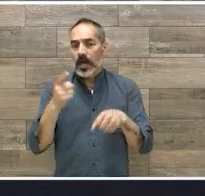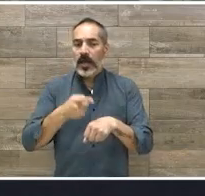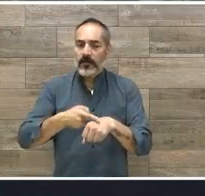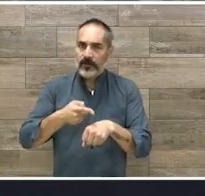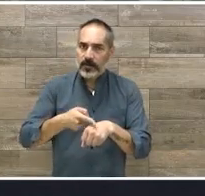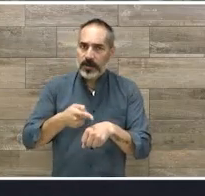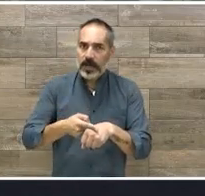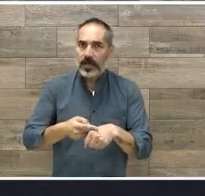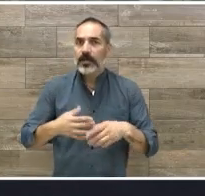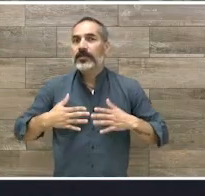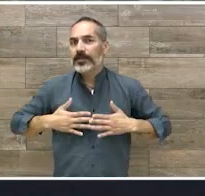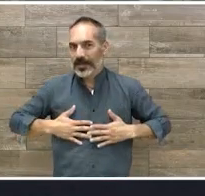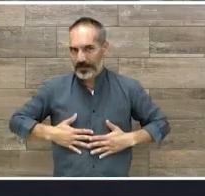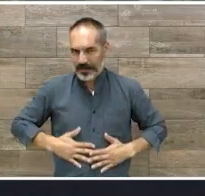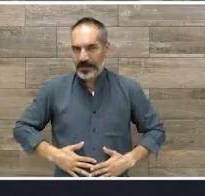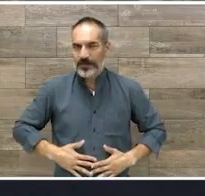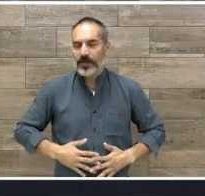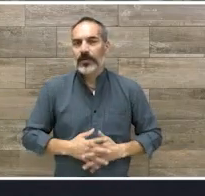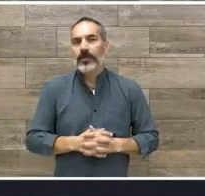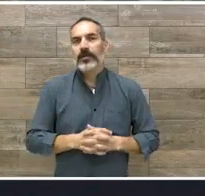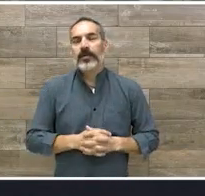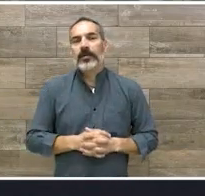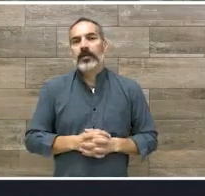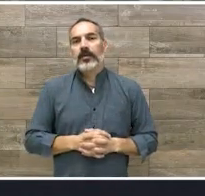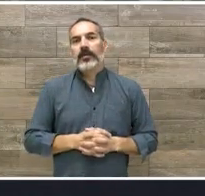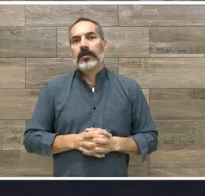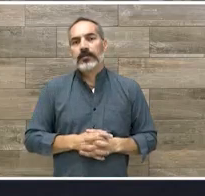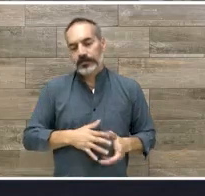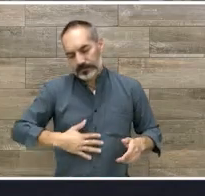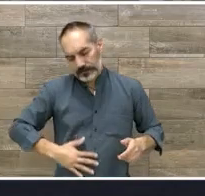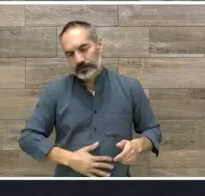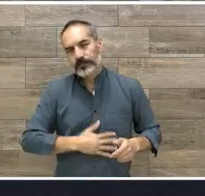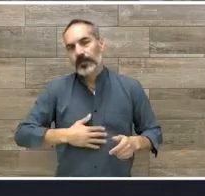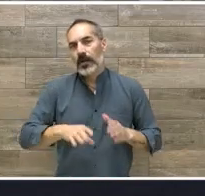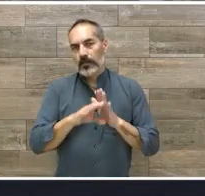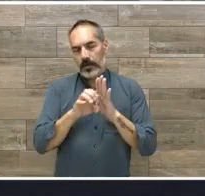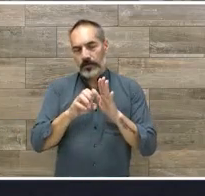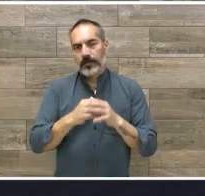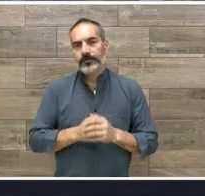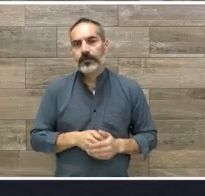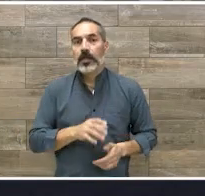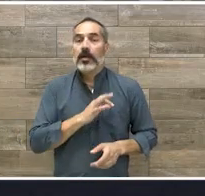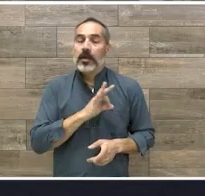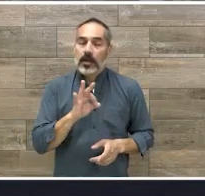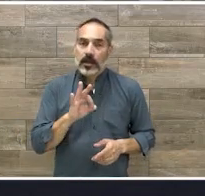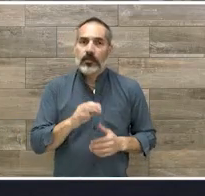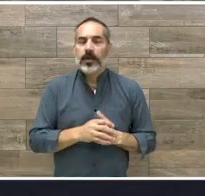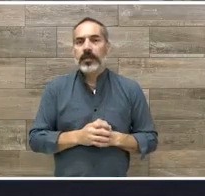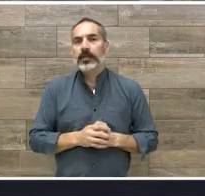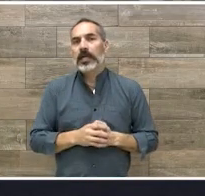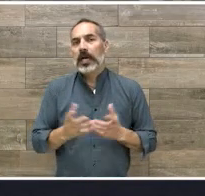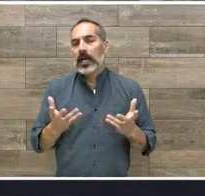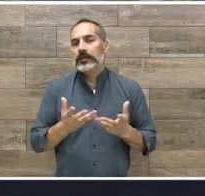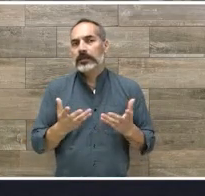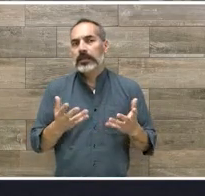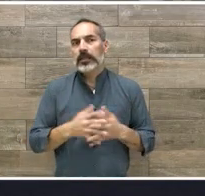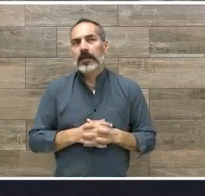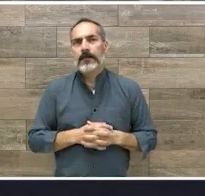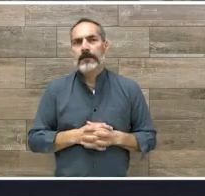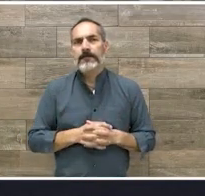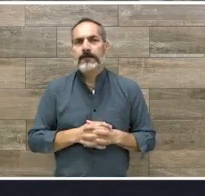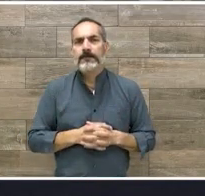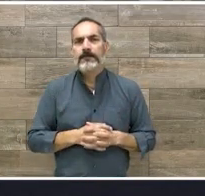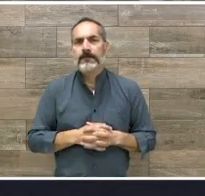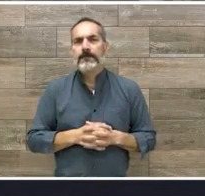metabólicas o también, bueno, gástricas, por ejemplo, que pueden producir ciertas